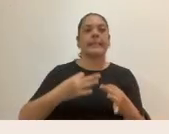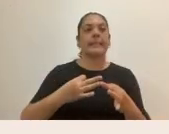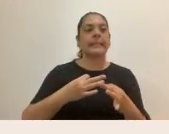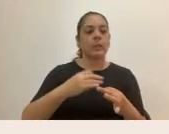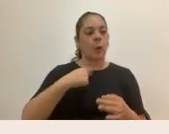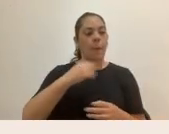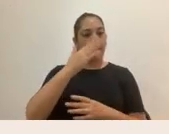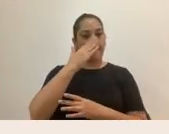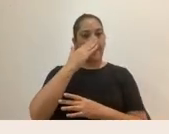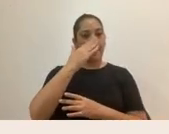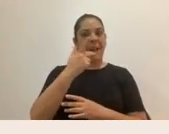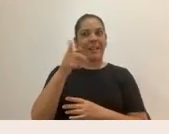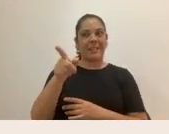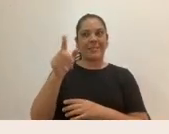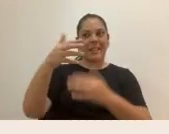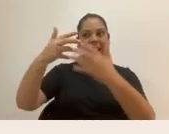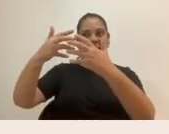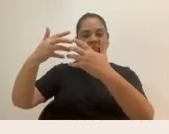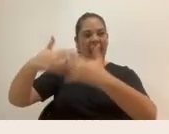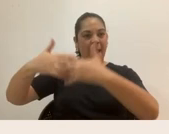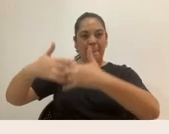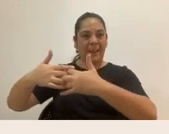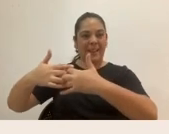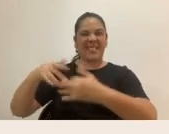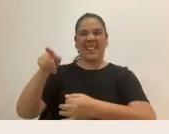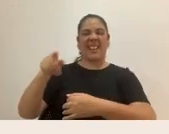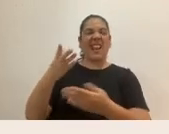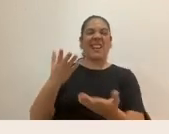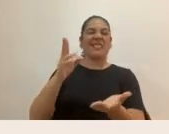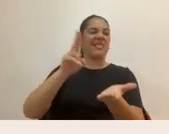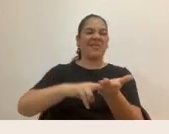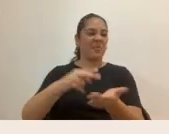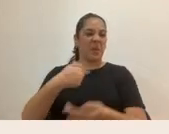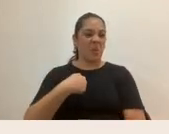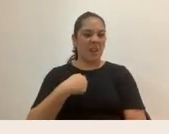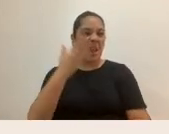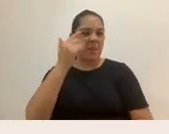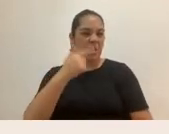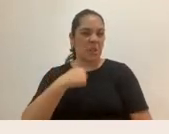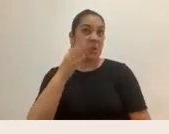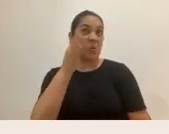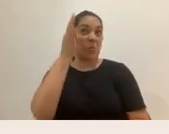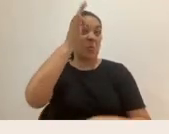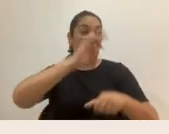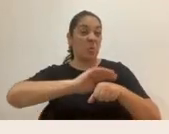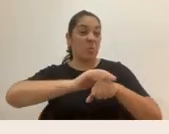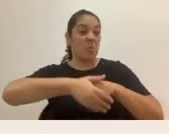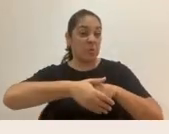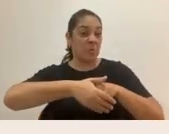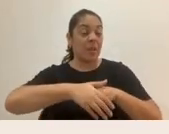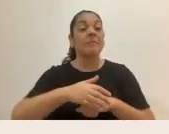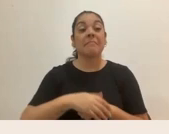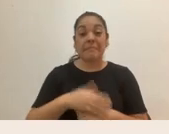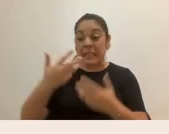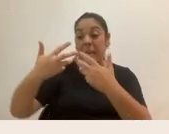laboral. Entonces hay muchas empresas, muchas organizaciones, donde priorizan la contratación de